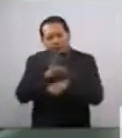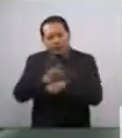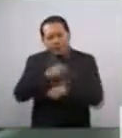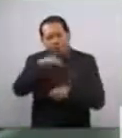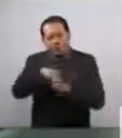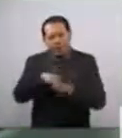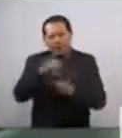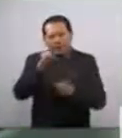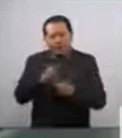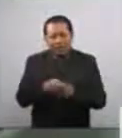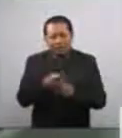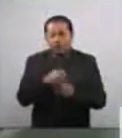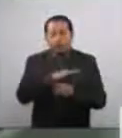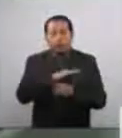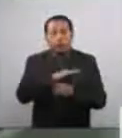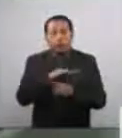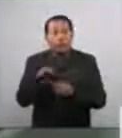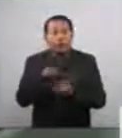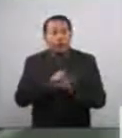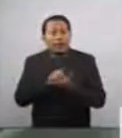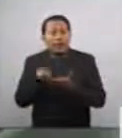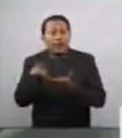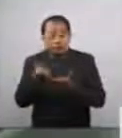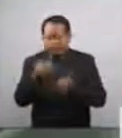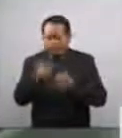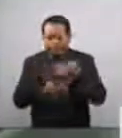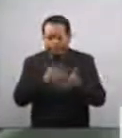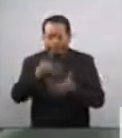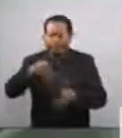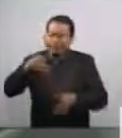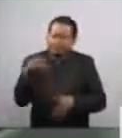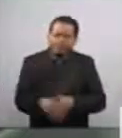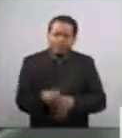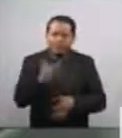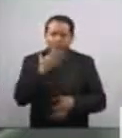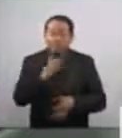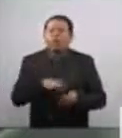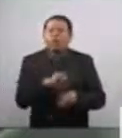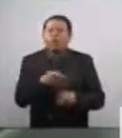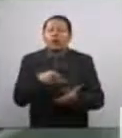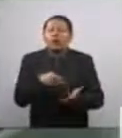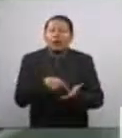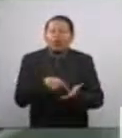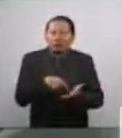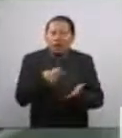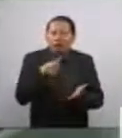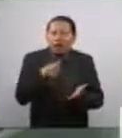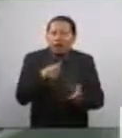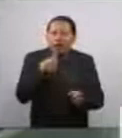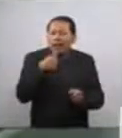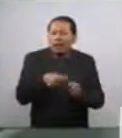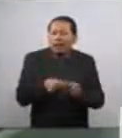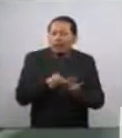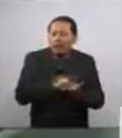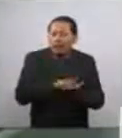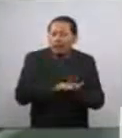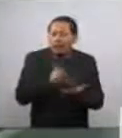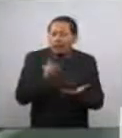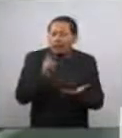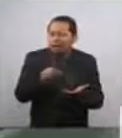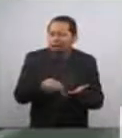la materialización de los derechos, porque la letra no es garantía si no